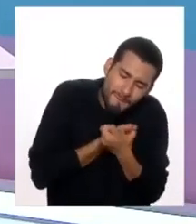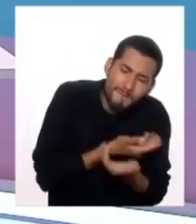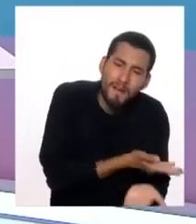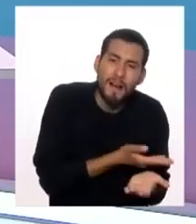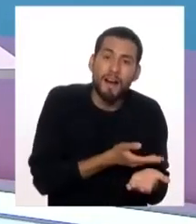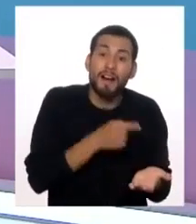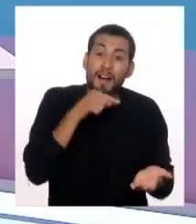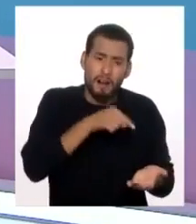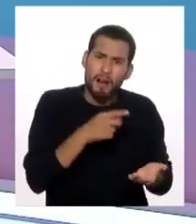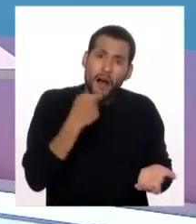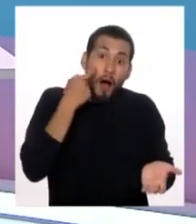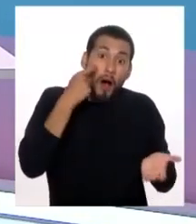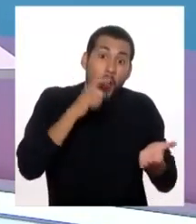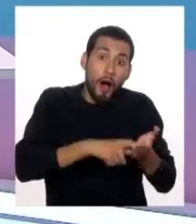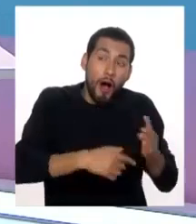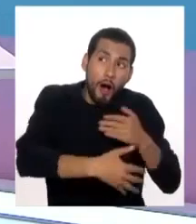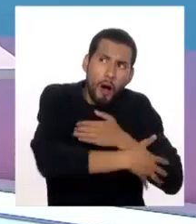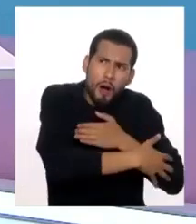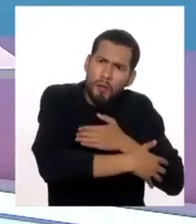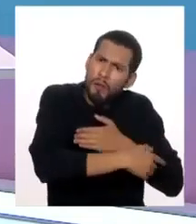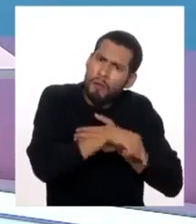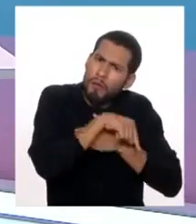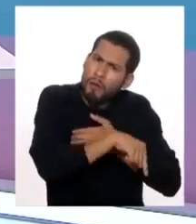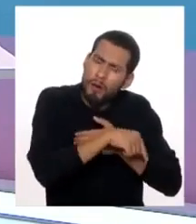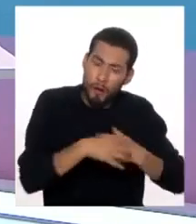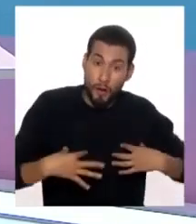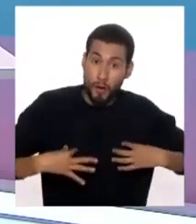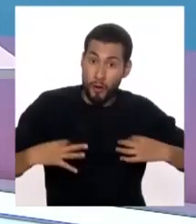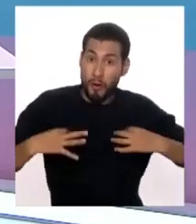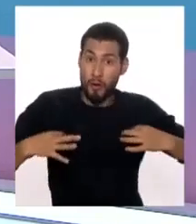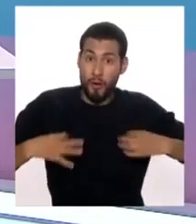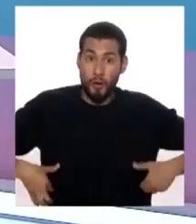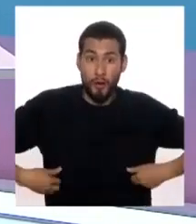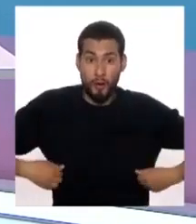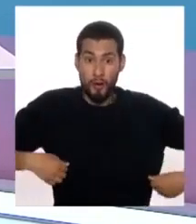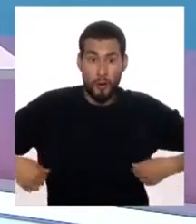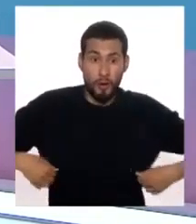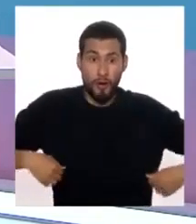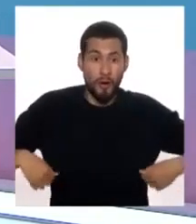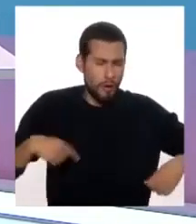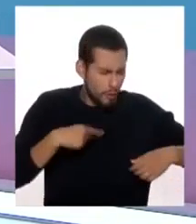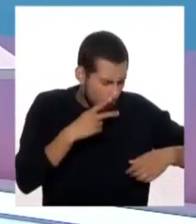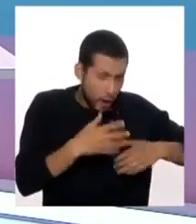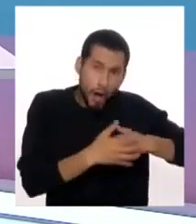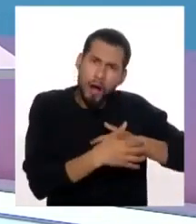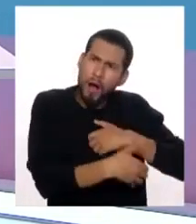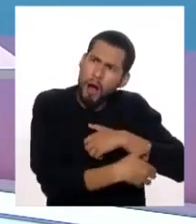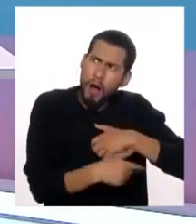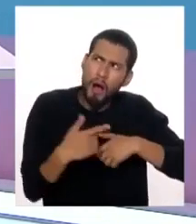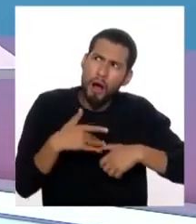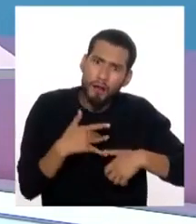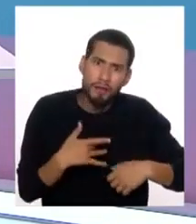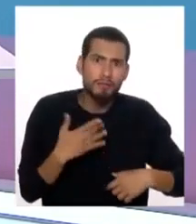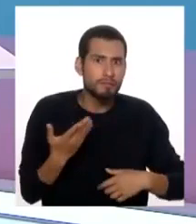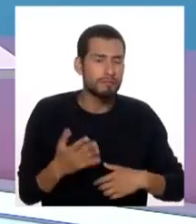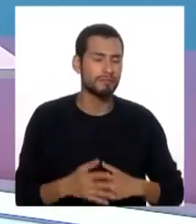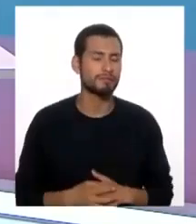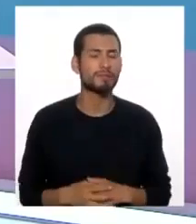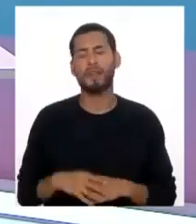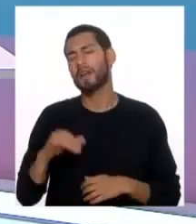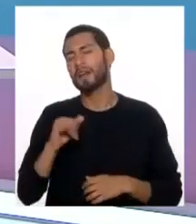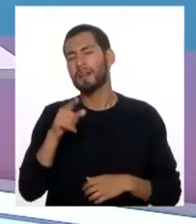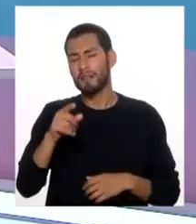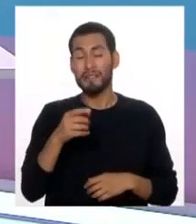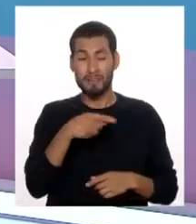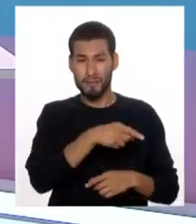cuenta que esa ropa holgada también puede estar escondiendo varias cosas. Si tiene un diálogo tóxico respecto al